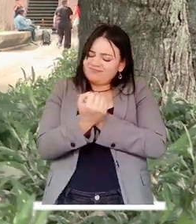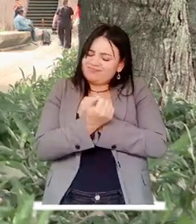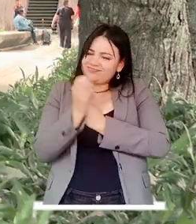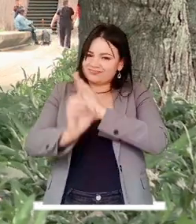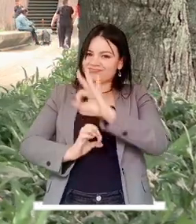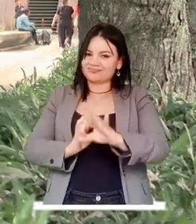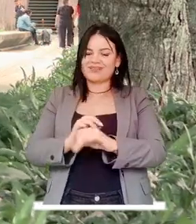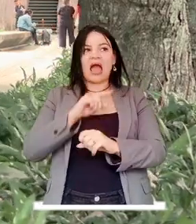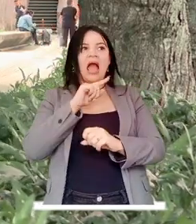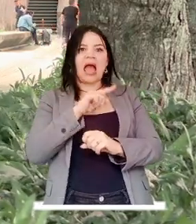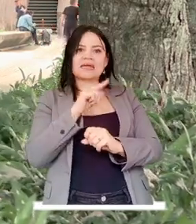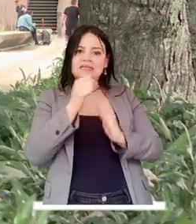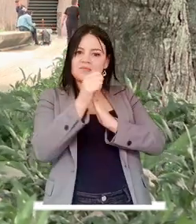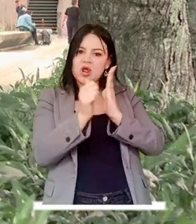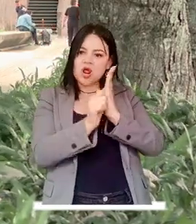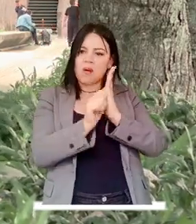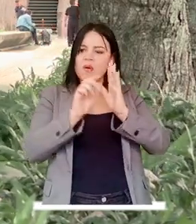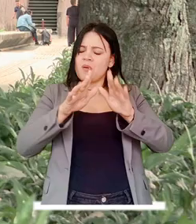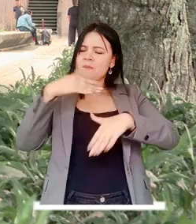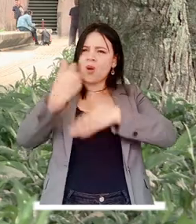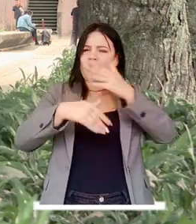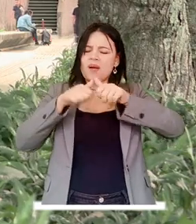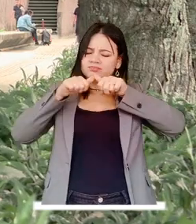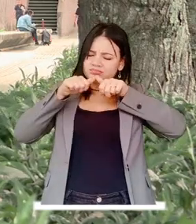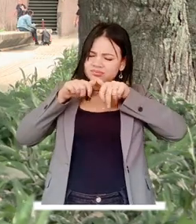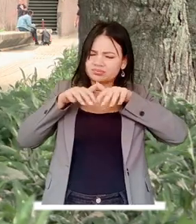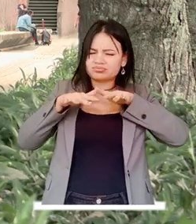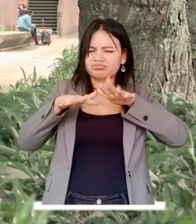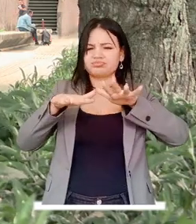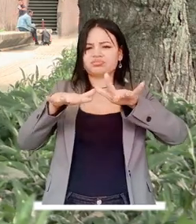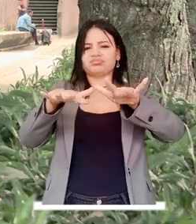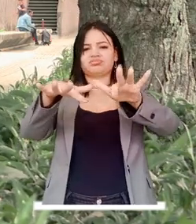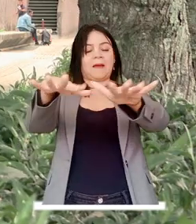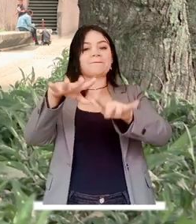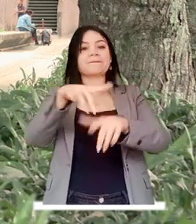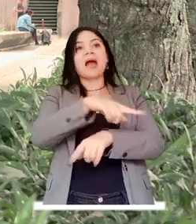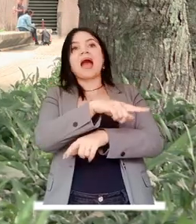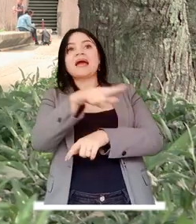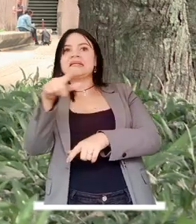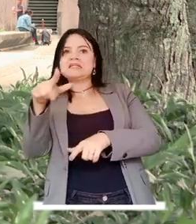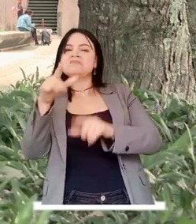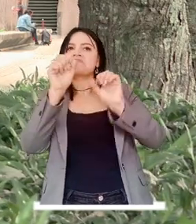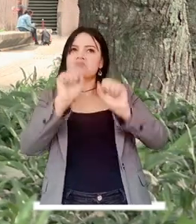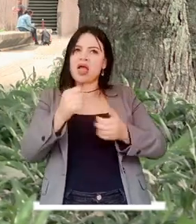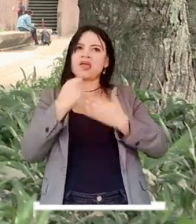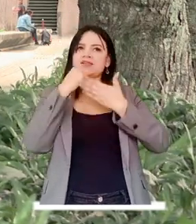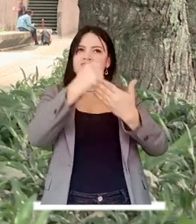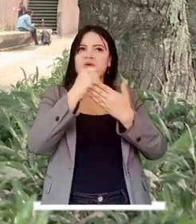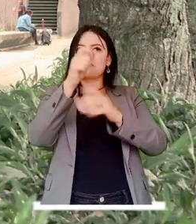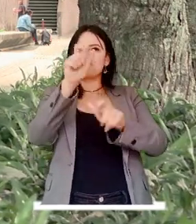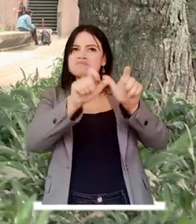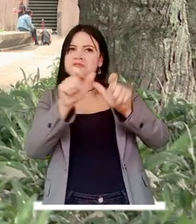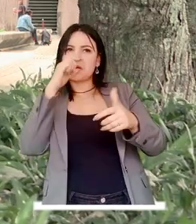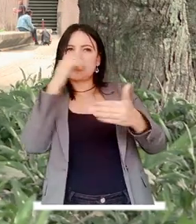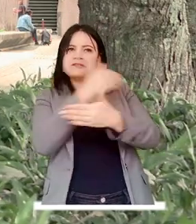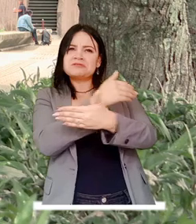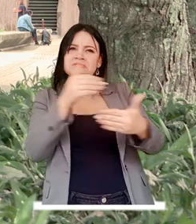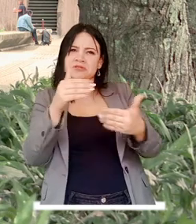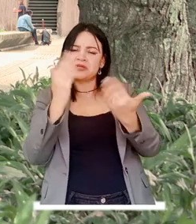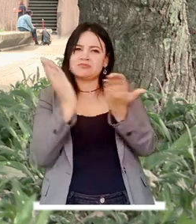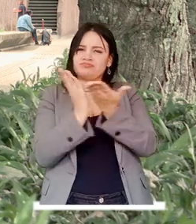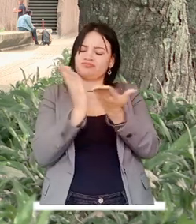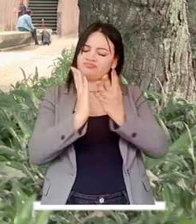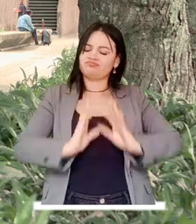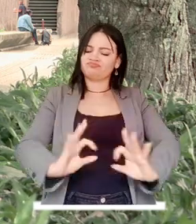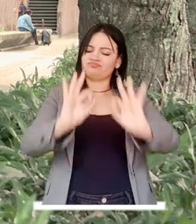programa aumentara su cobertura y así se le siga, brindando una educación virtual asistida de